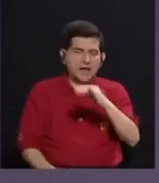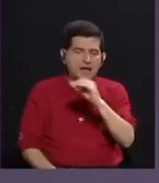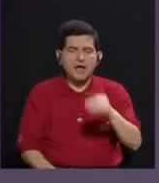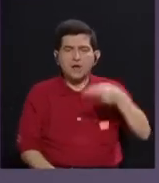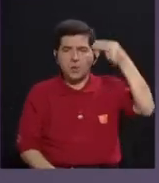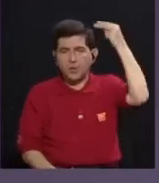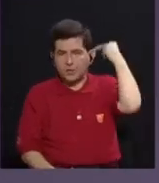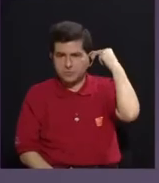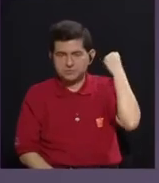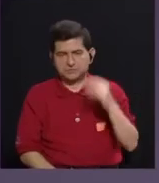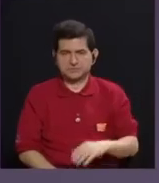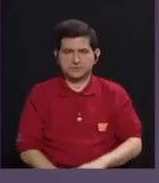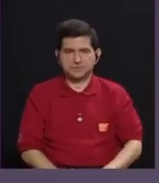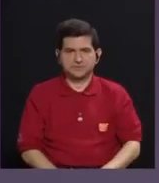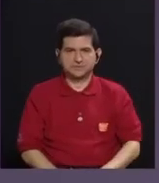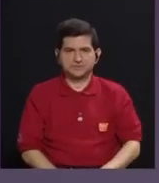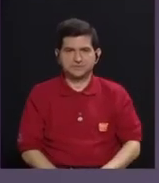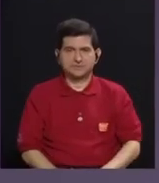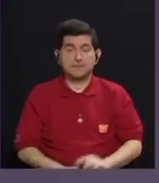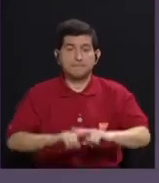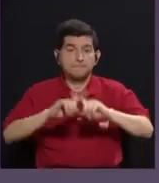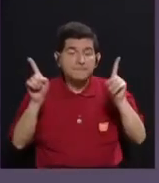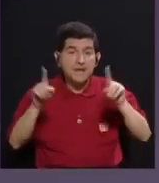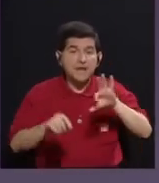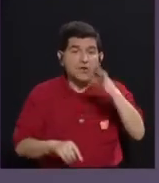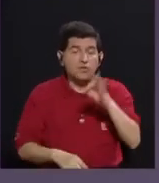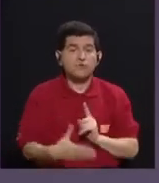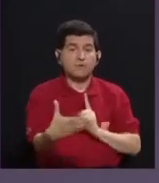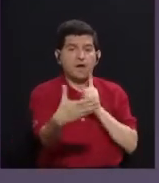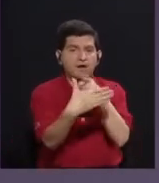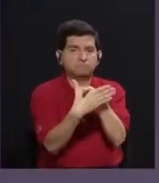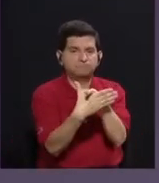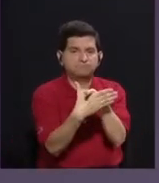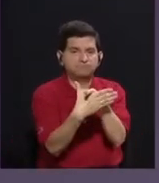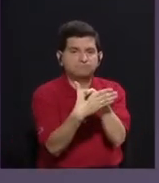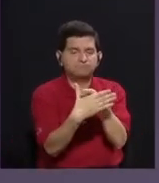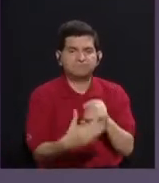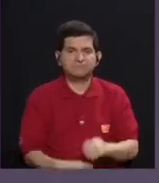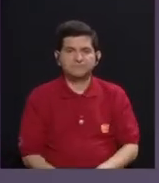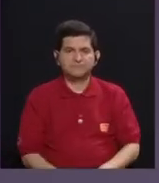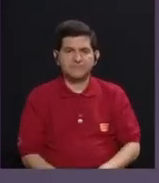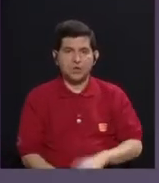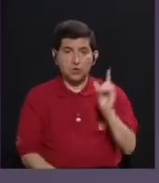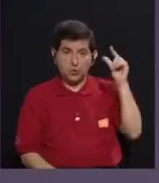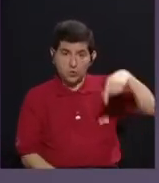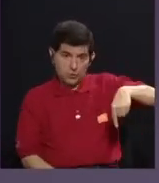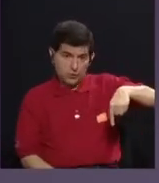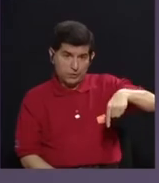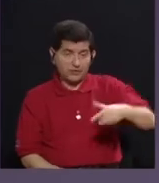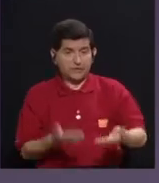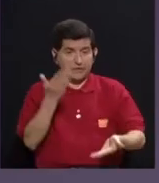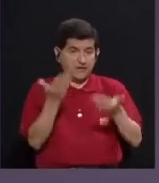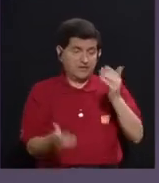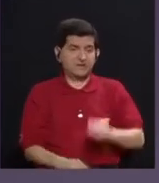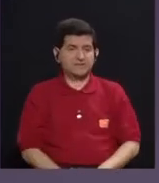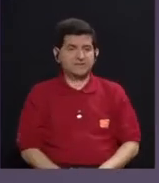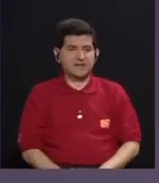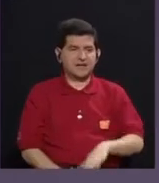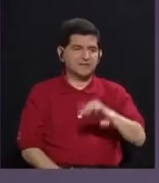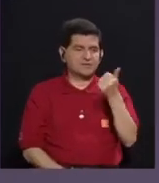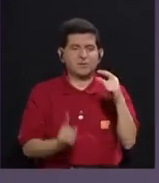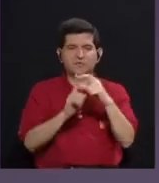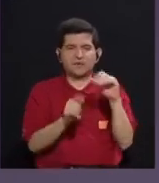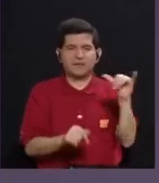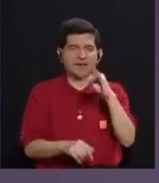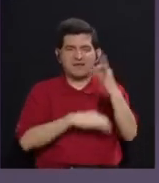homosexual, pero de una manera ofensiva. Lo queer es un poco como otras palabras de la